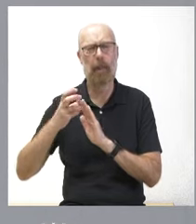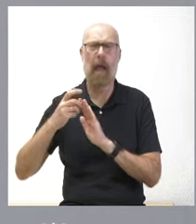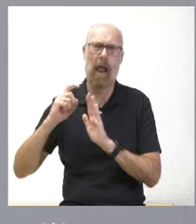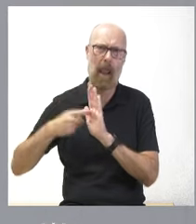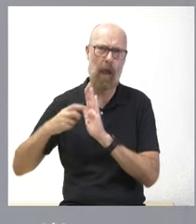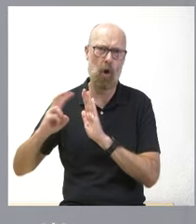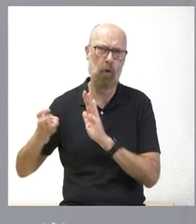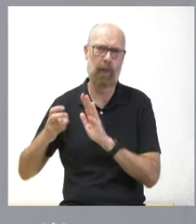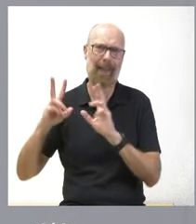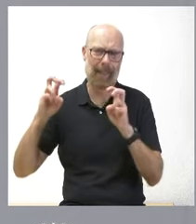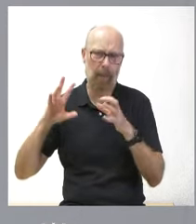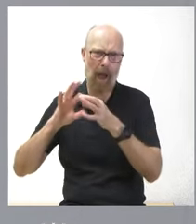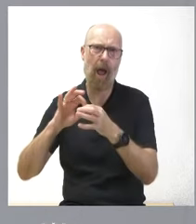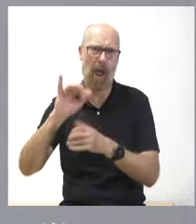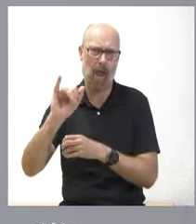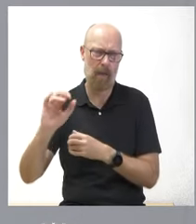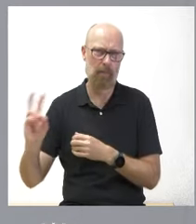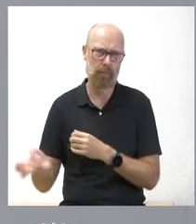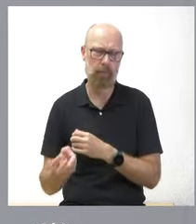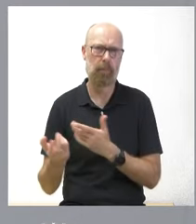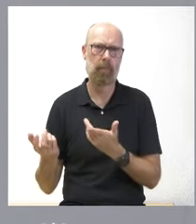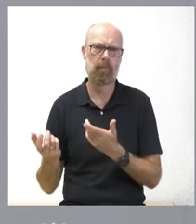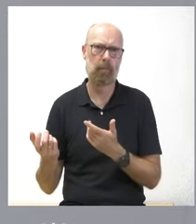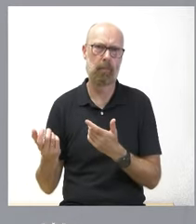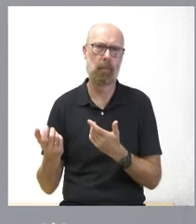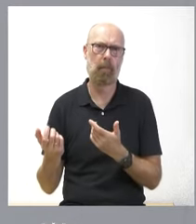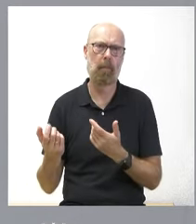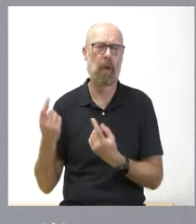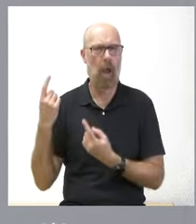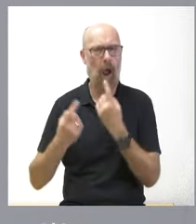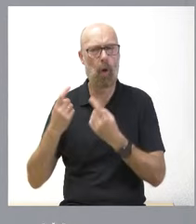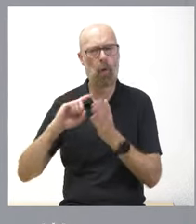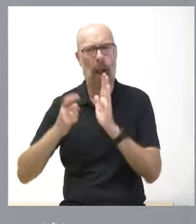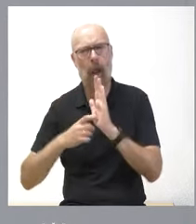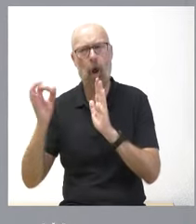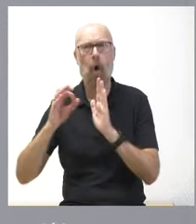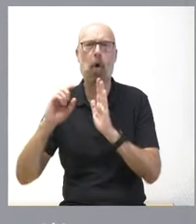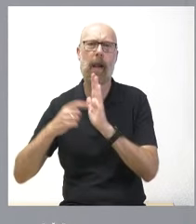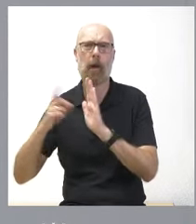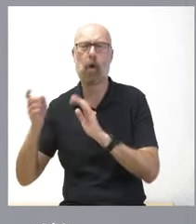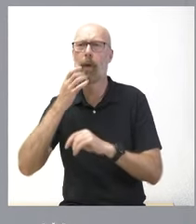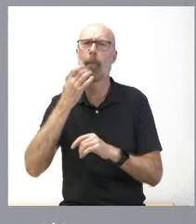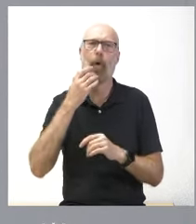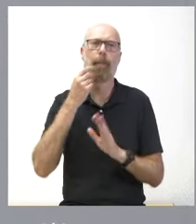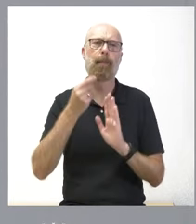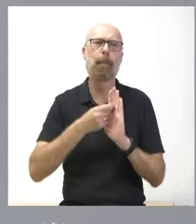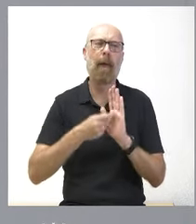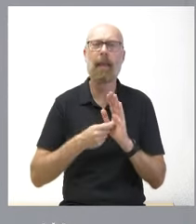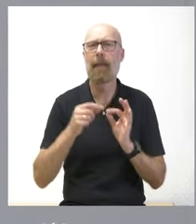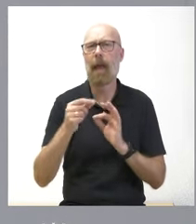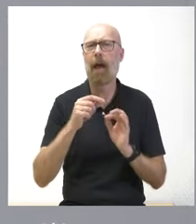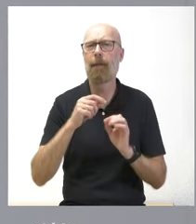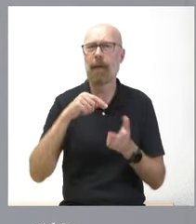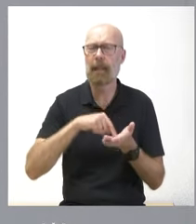que actúan sobre la materia demográfica que también algunas con rango de ley y otras sin ellas medidas fiscales la extensión de la gratuidad de la